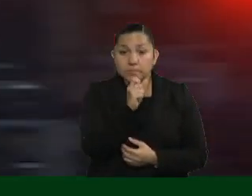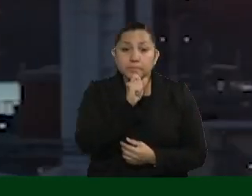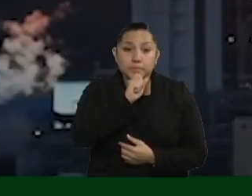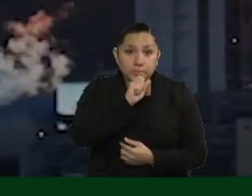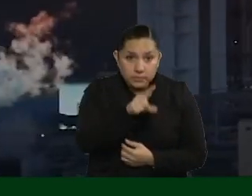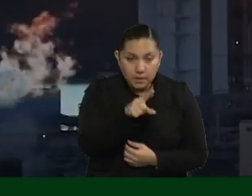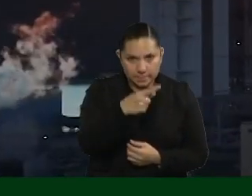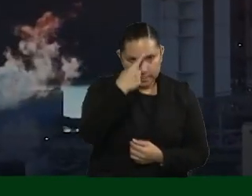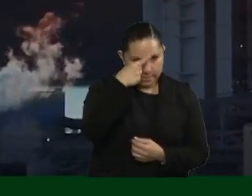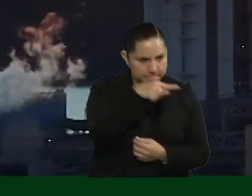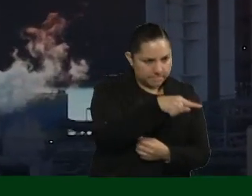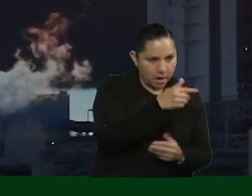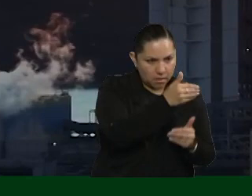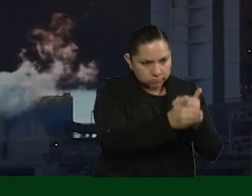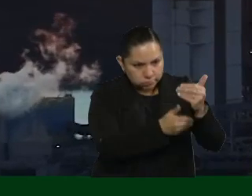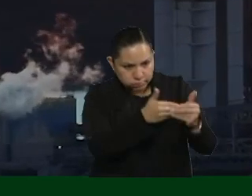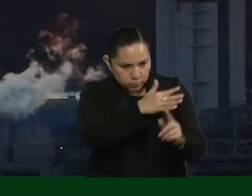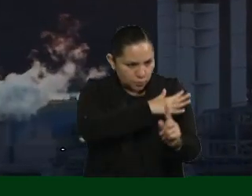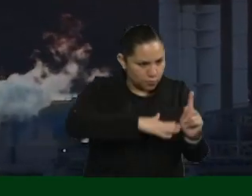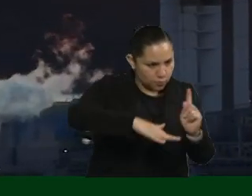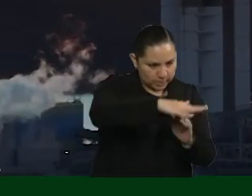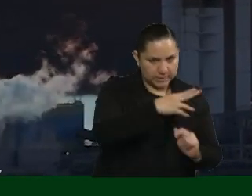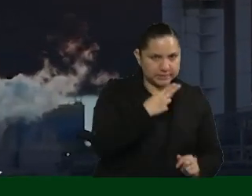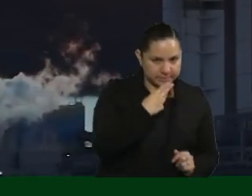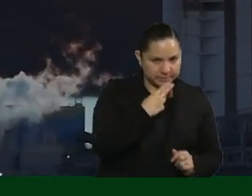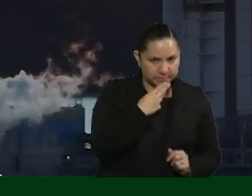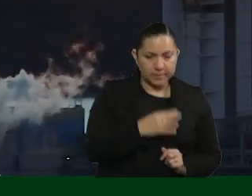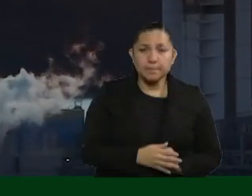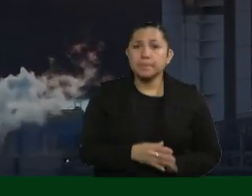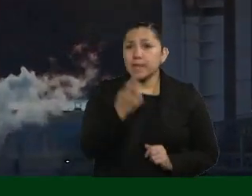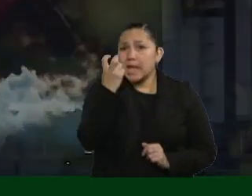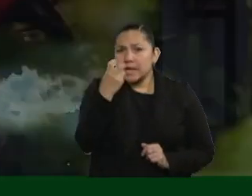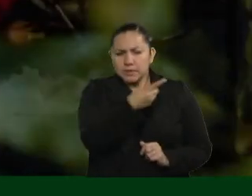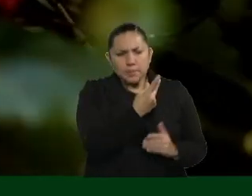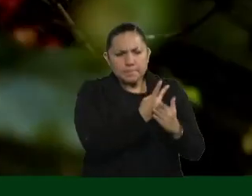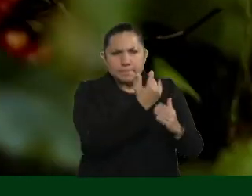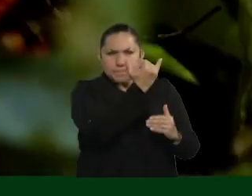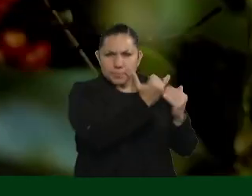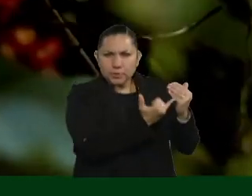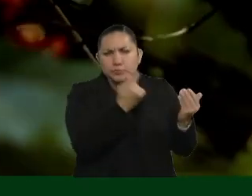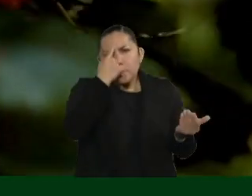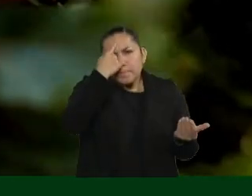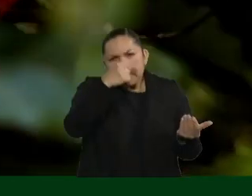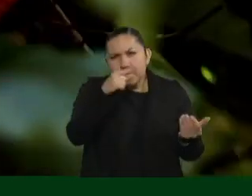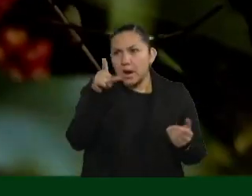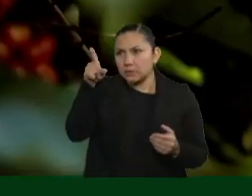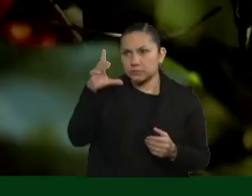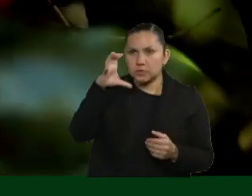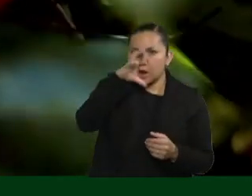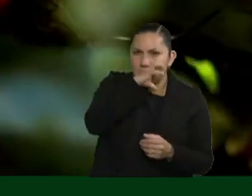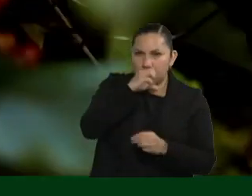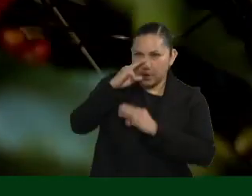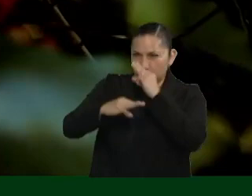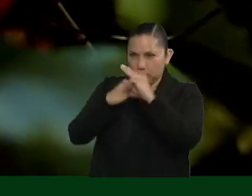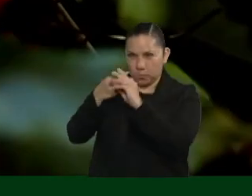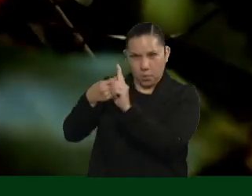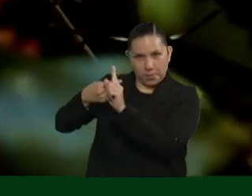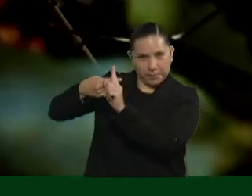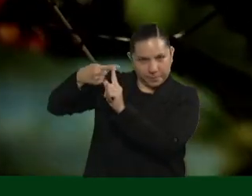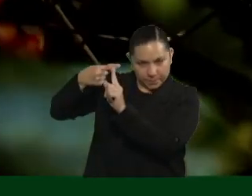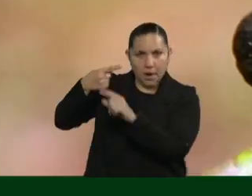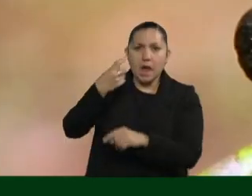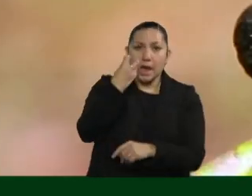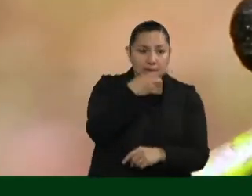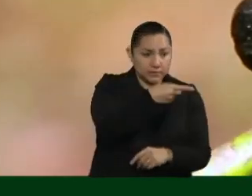local. Este proyecto tiene la finalidad de contribuir a mitigar los efectos del cambio climático a través de una selección y manejo de especies nativas de cafetales